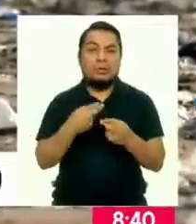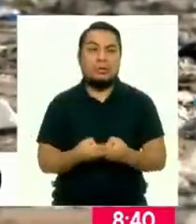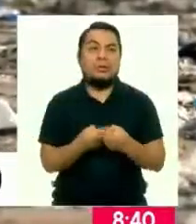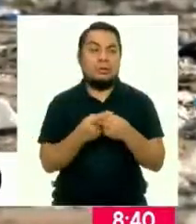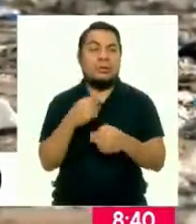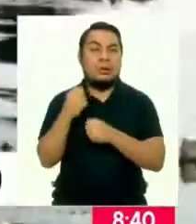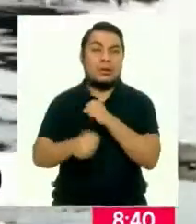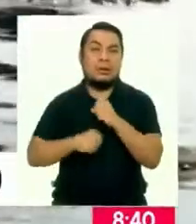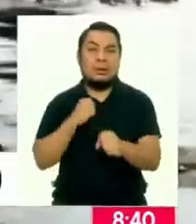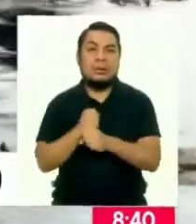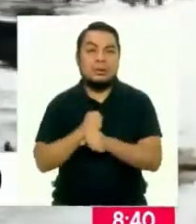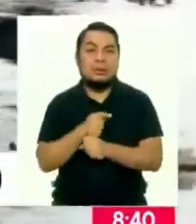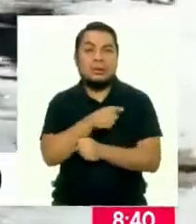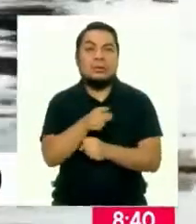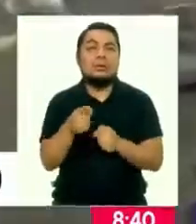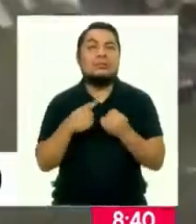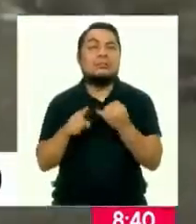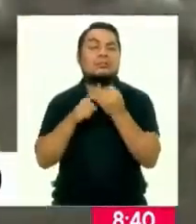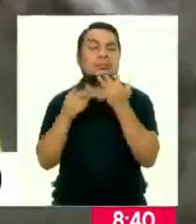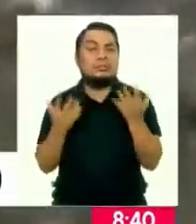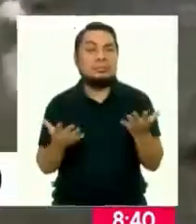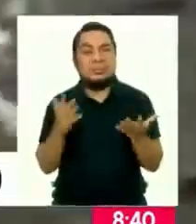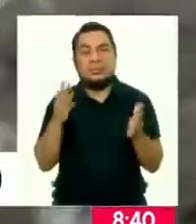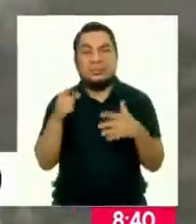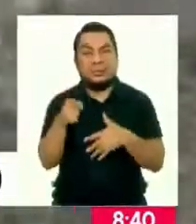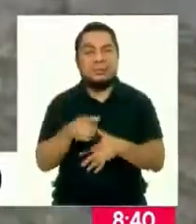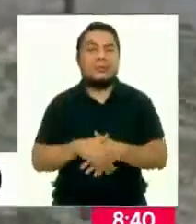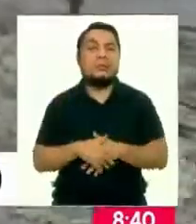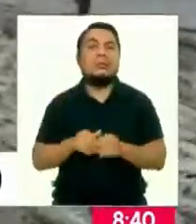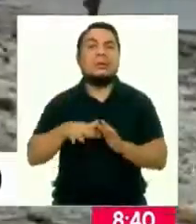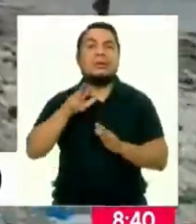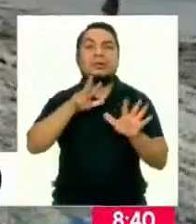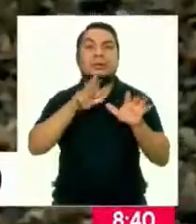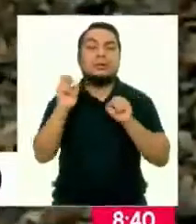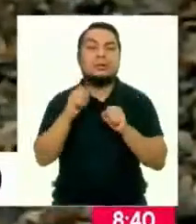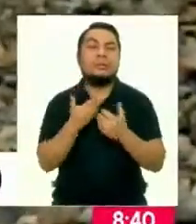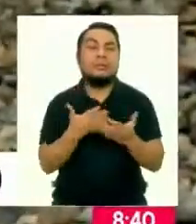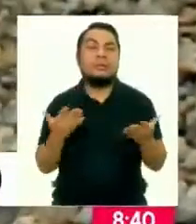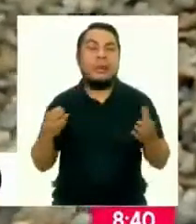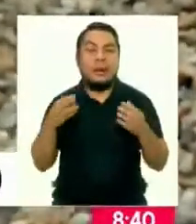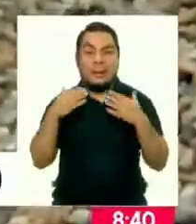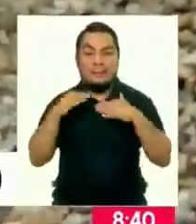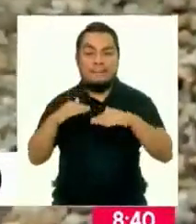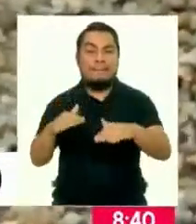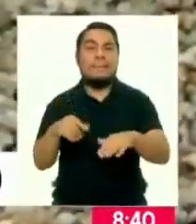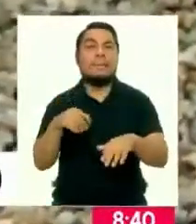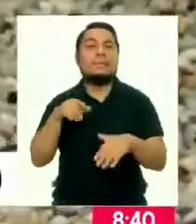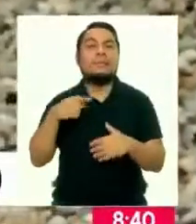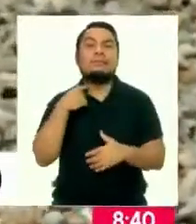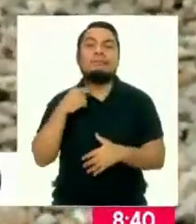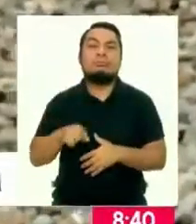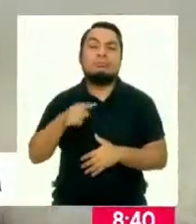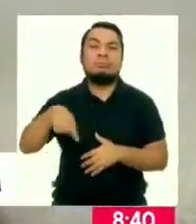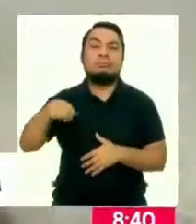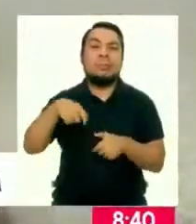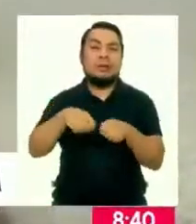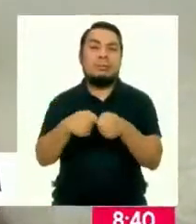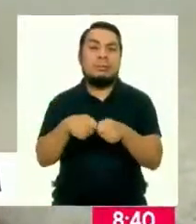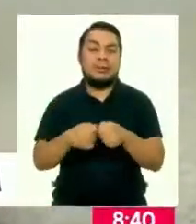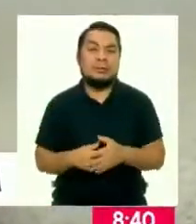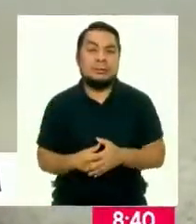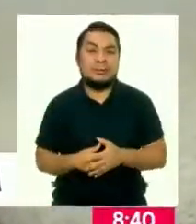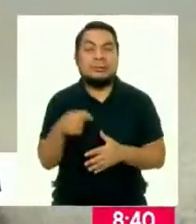anuales. Entre varios impactos, se calcula que más de 800 especies marinas están siendo afectadas por el plástico,